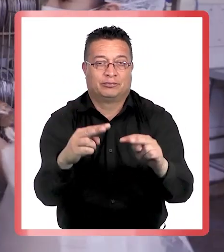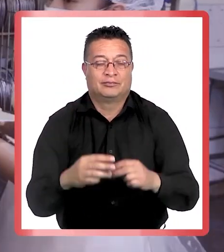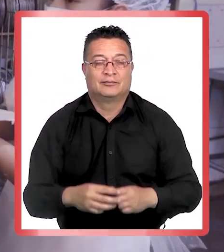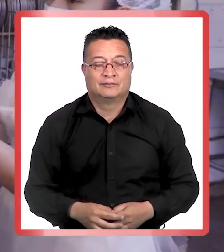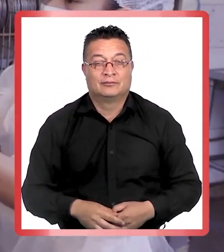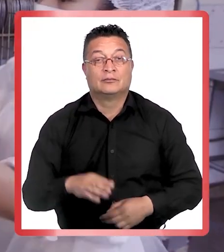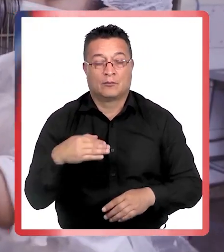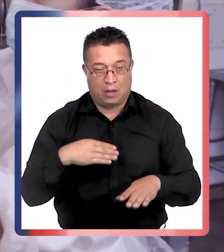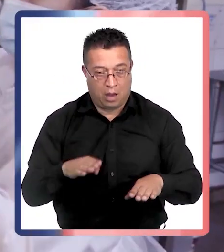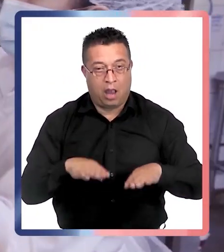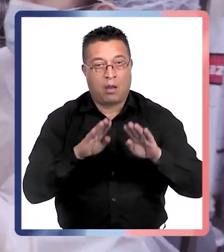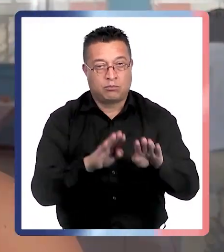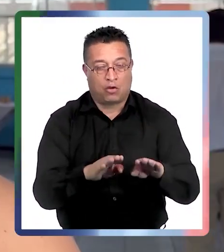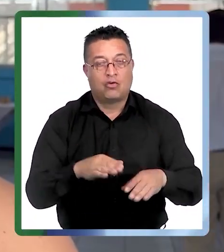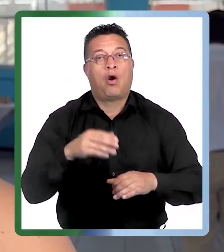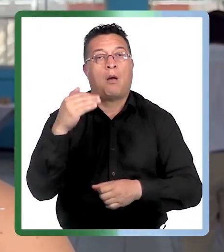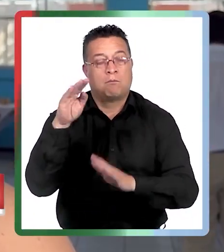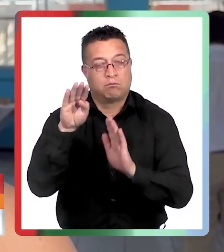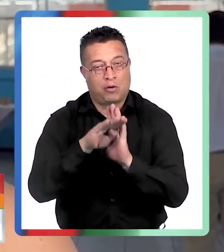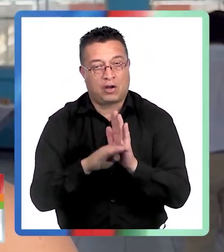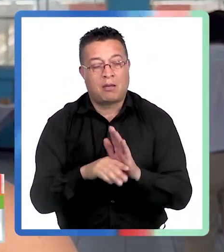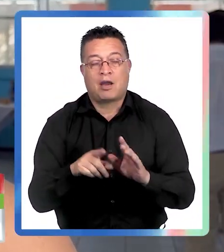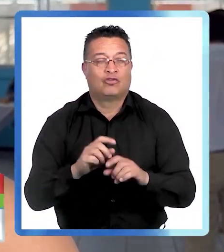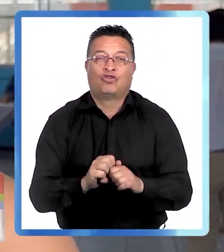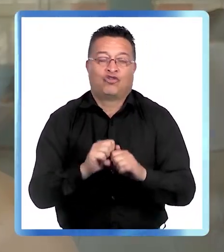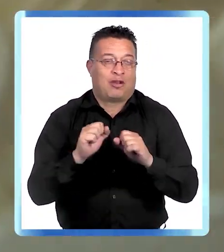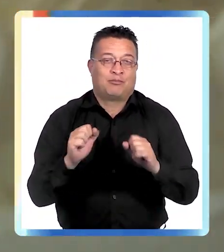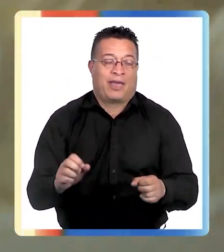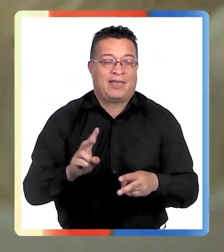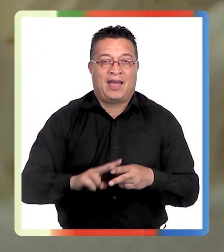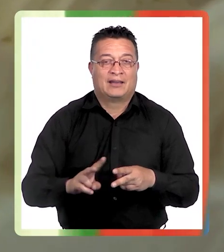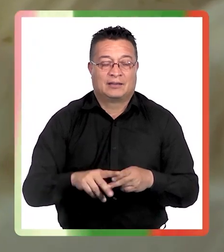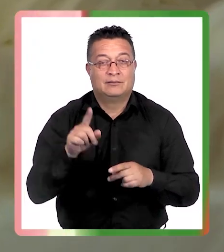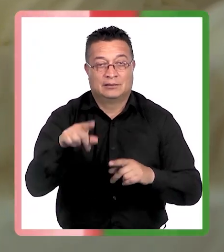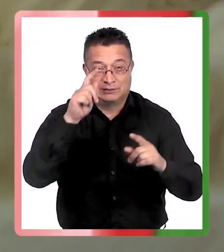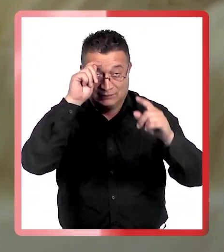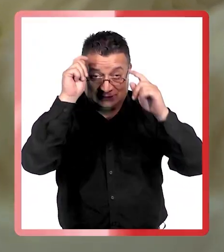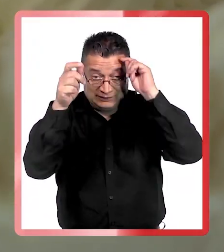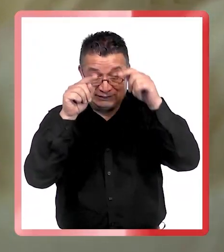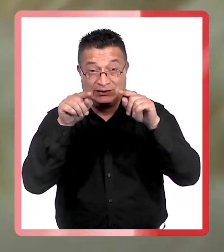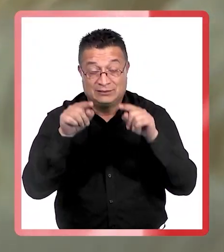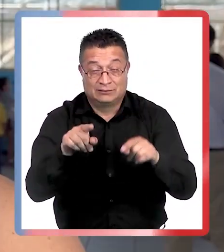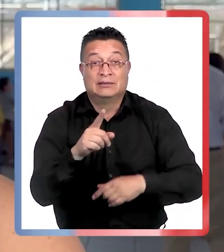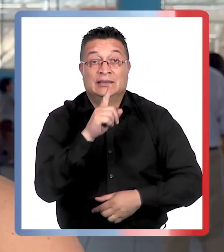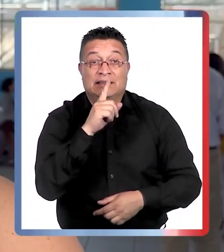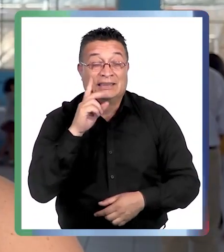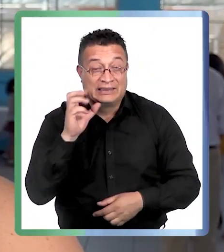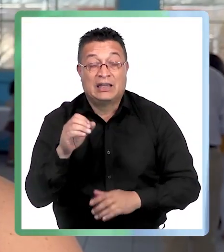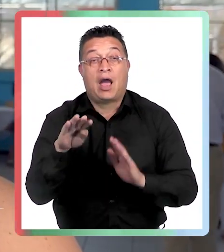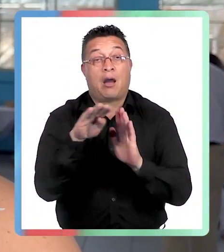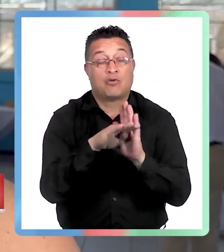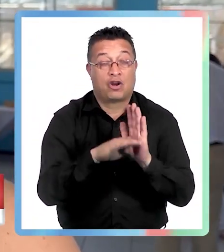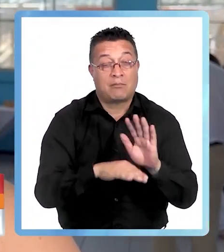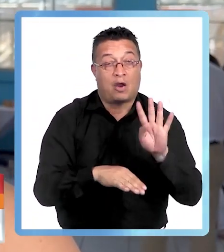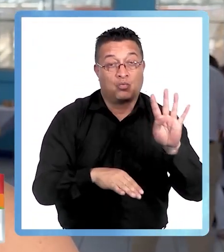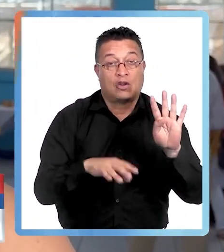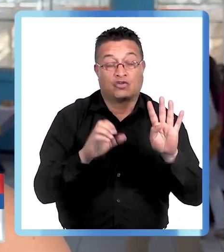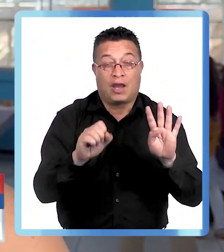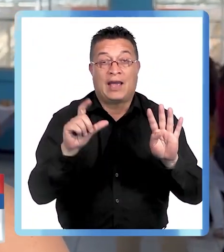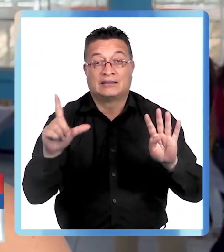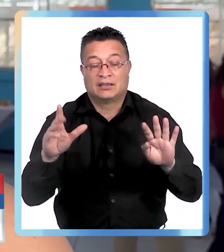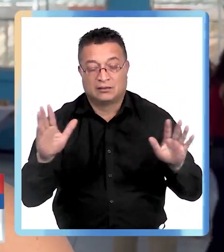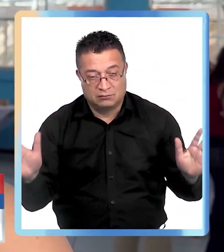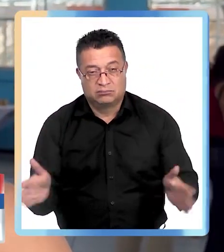Sin el apoyo de este programa, esto no sería posible. Estas iniciativas que están teniendo las tías, el programa 4 a 7 de